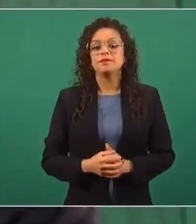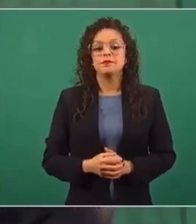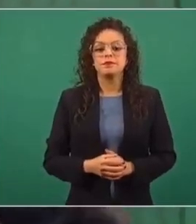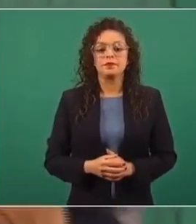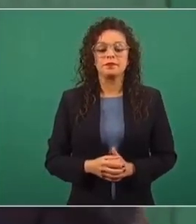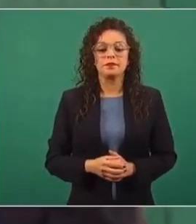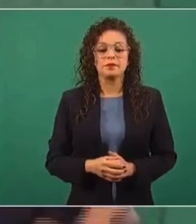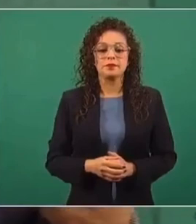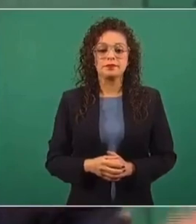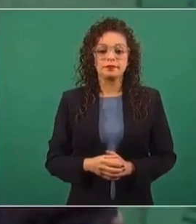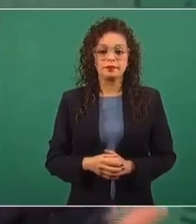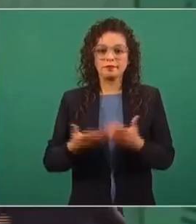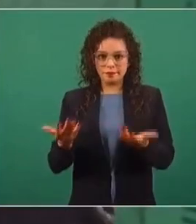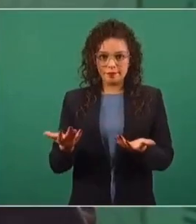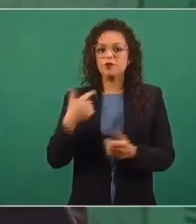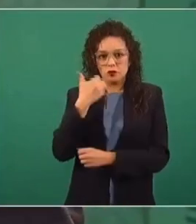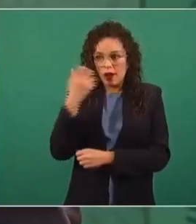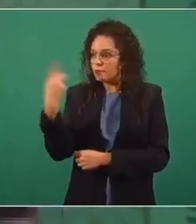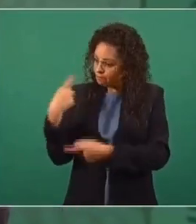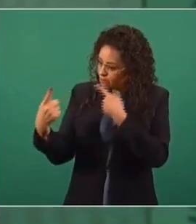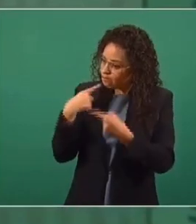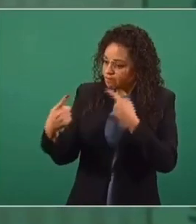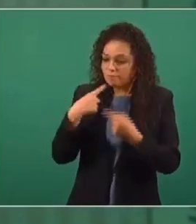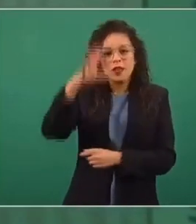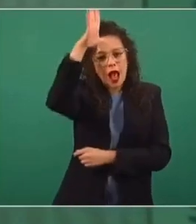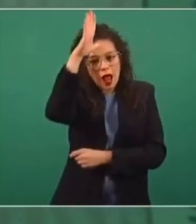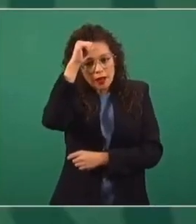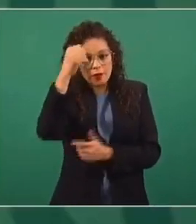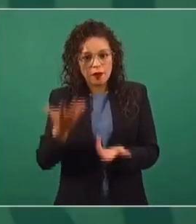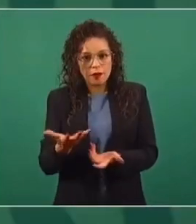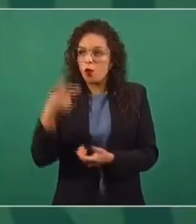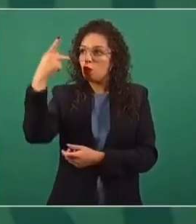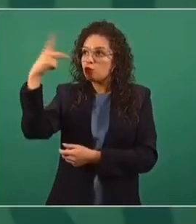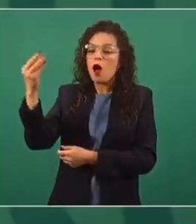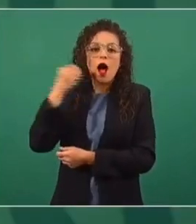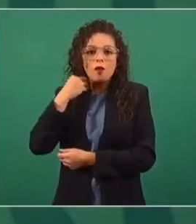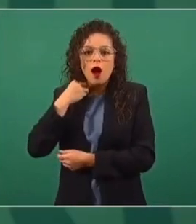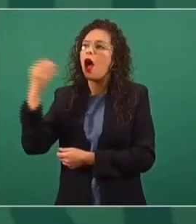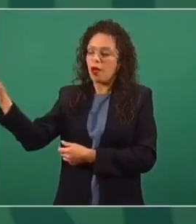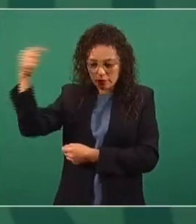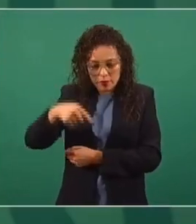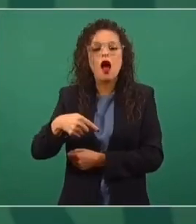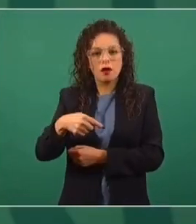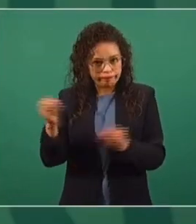Entonces, queremos llegar a un acuerdo, mande a sus abogados y que no le engañen.